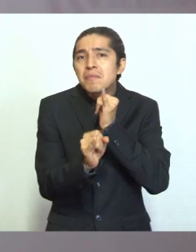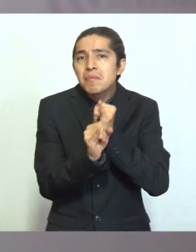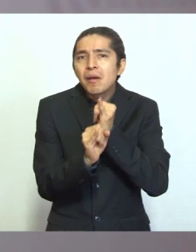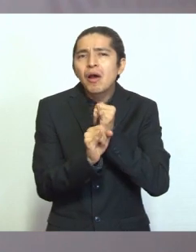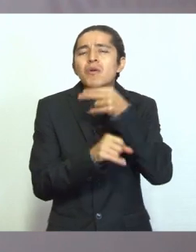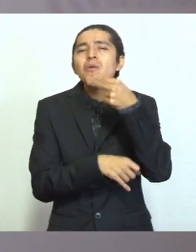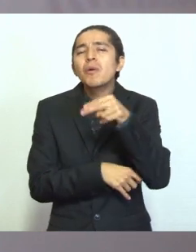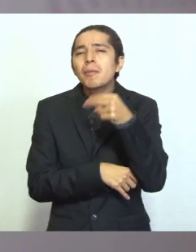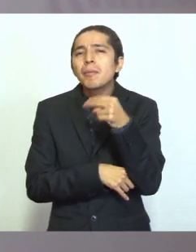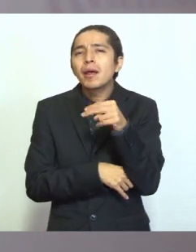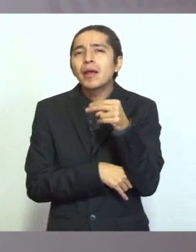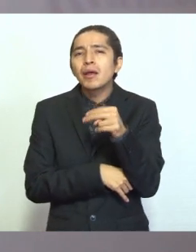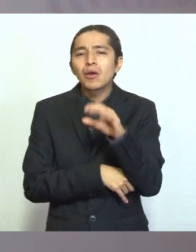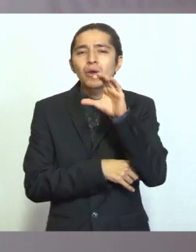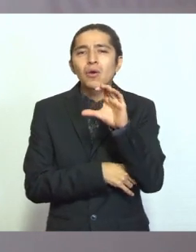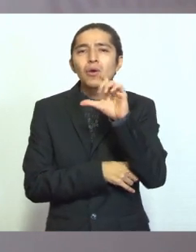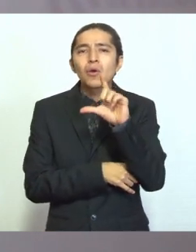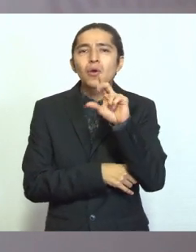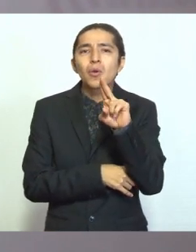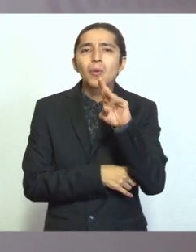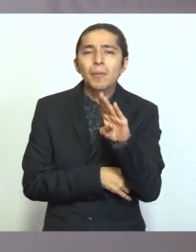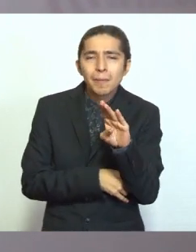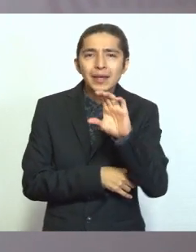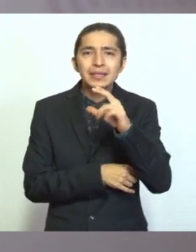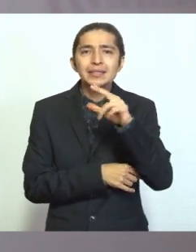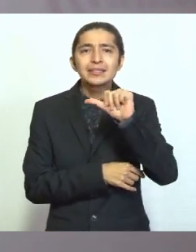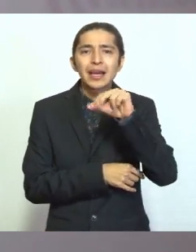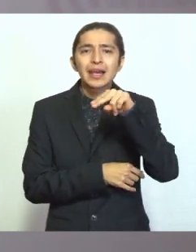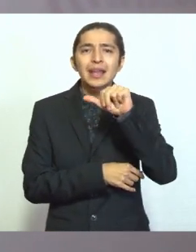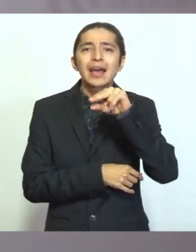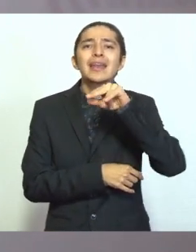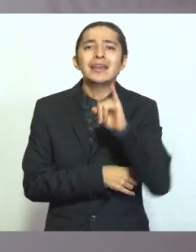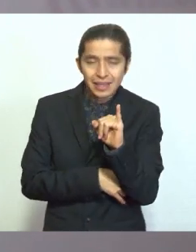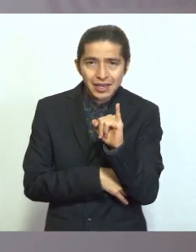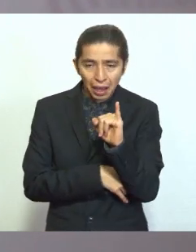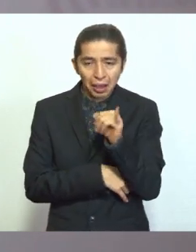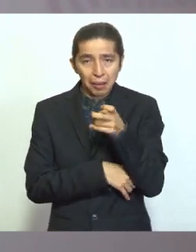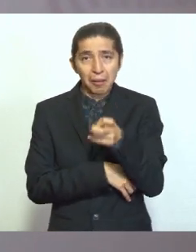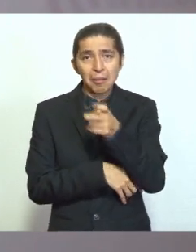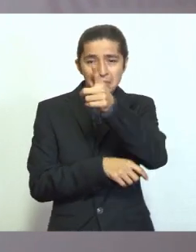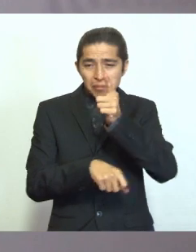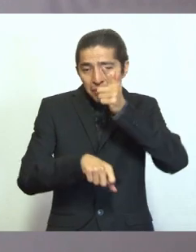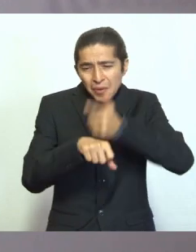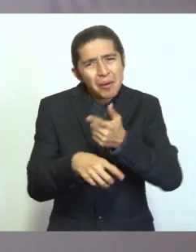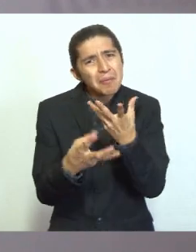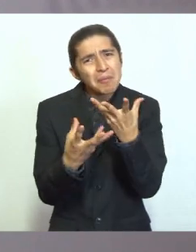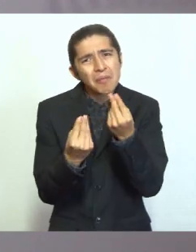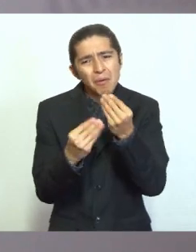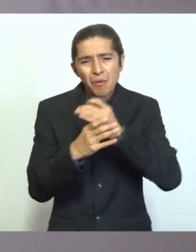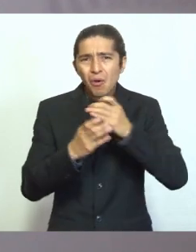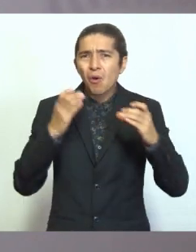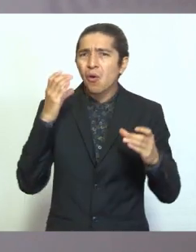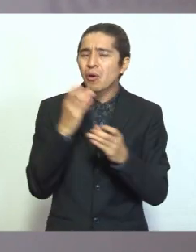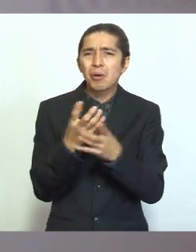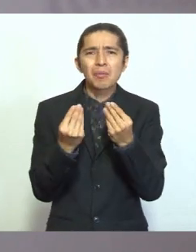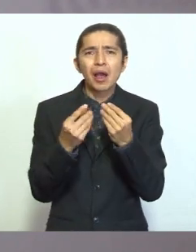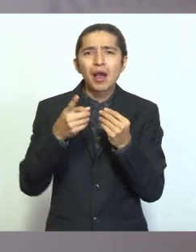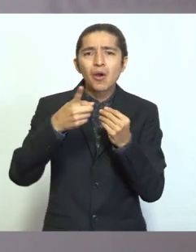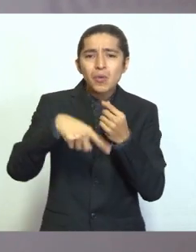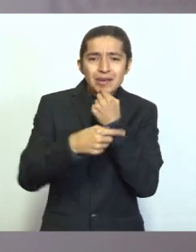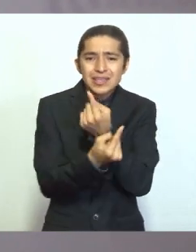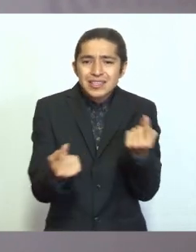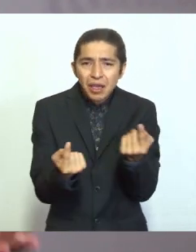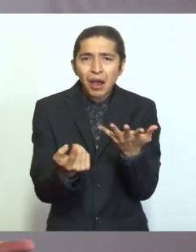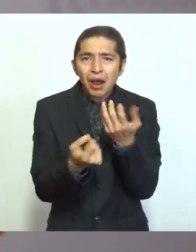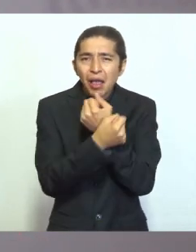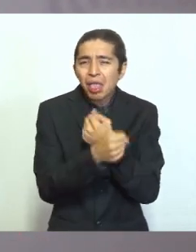que se llama Club Chanani. Ahí podrán encontrar muchas opciones para que no te aburras, para que te